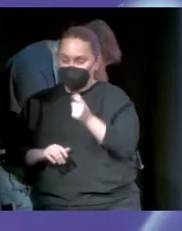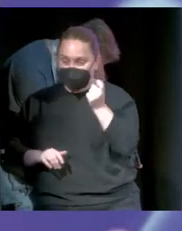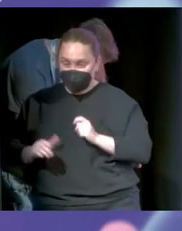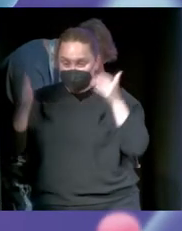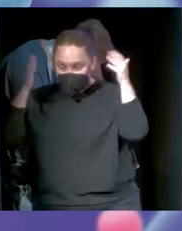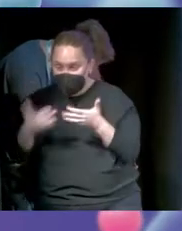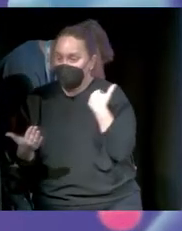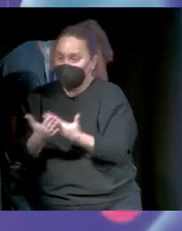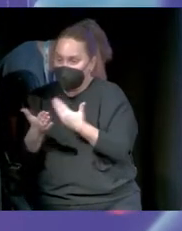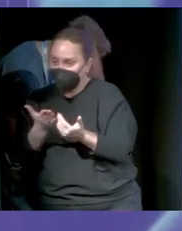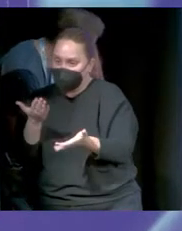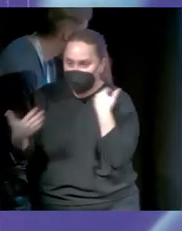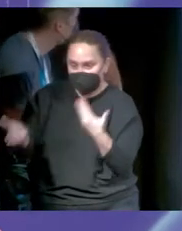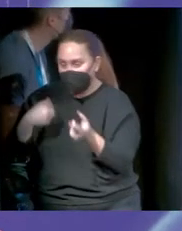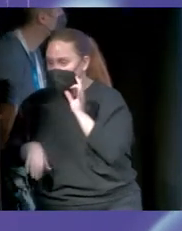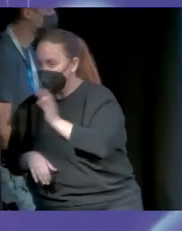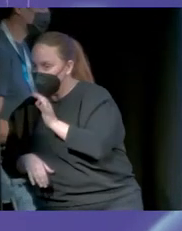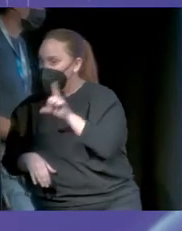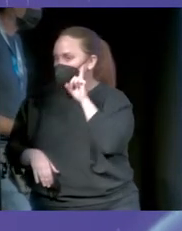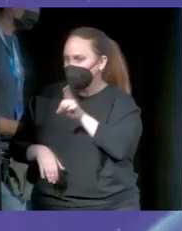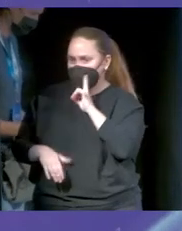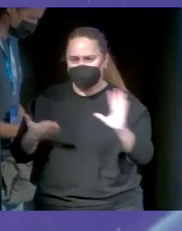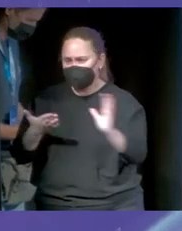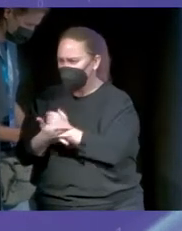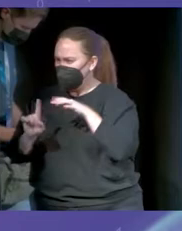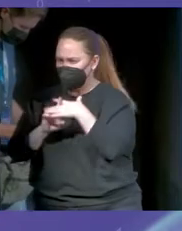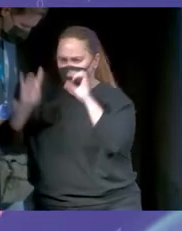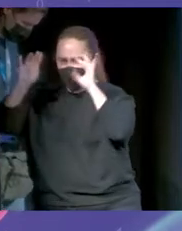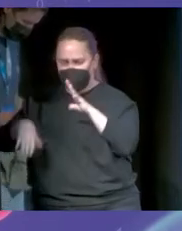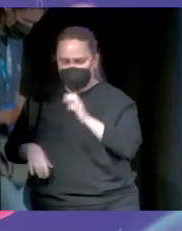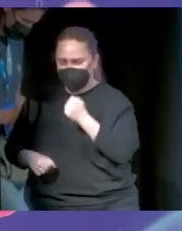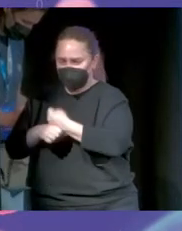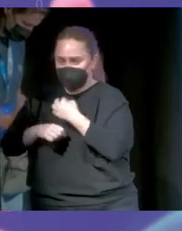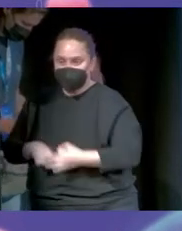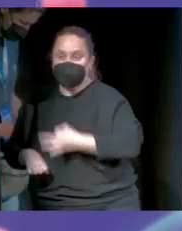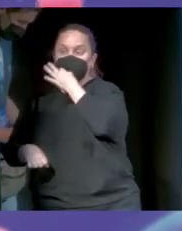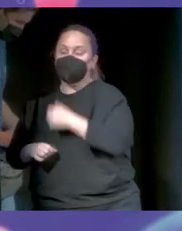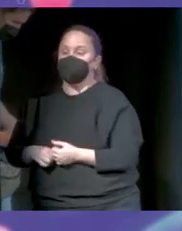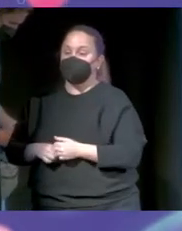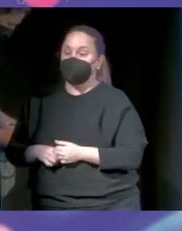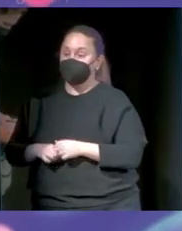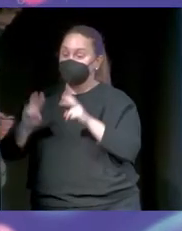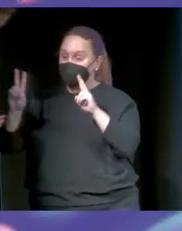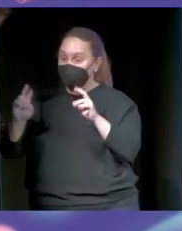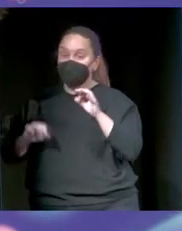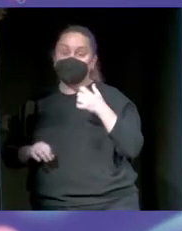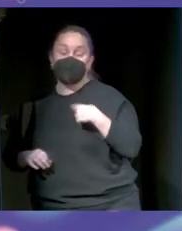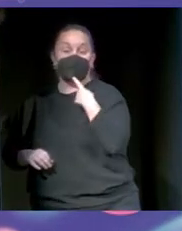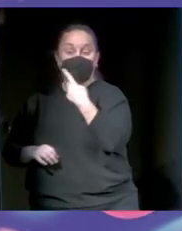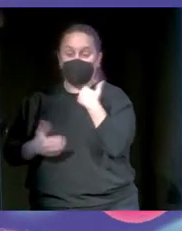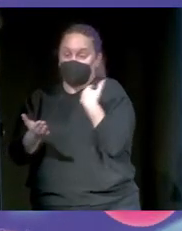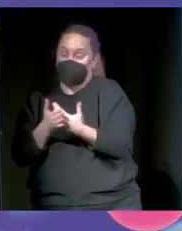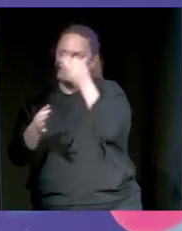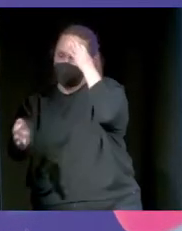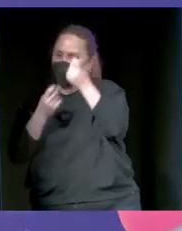en este escenario. Dos de cada tres ciudadanos de la UE han visto fake news al menos una vez por semana. Y esta